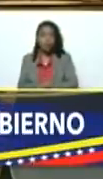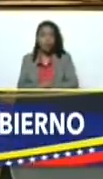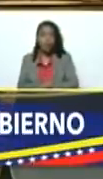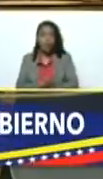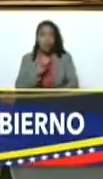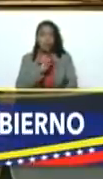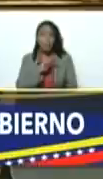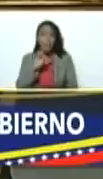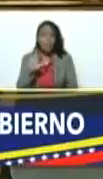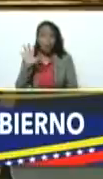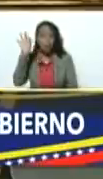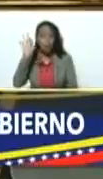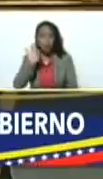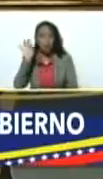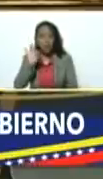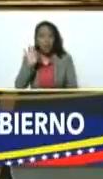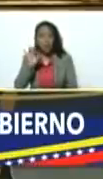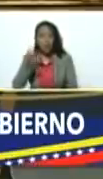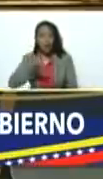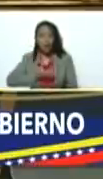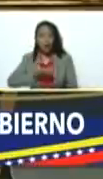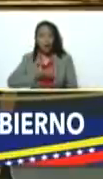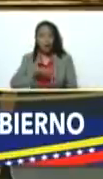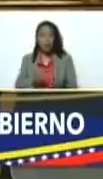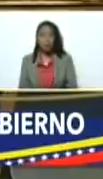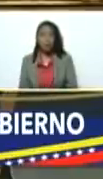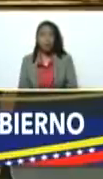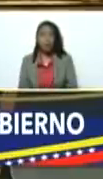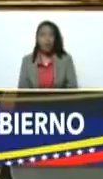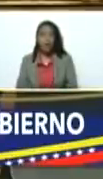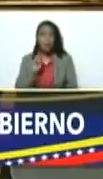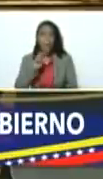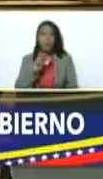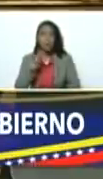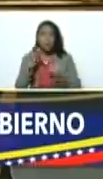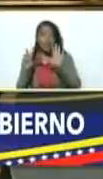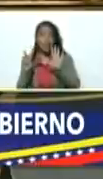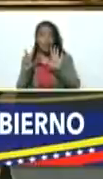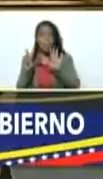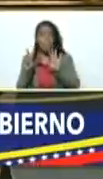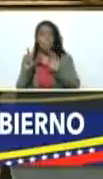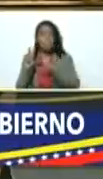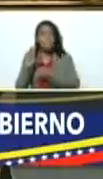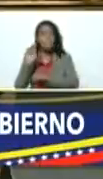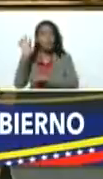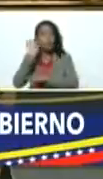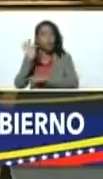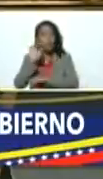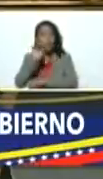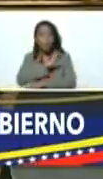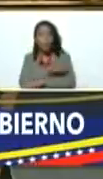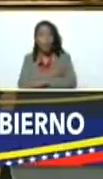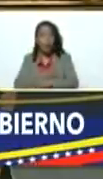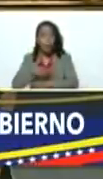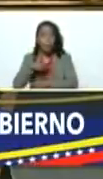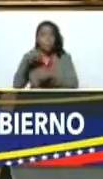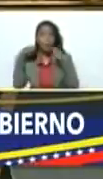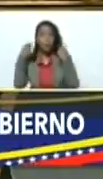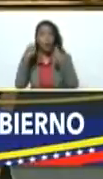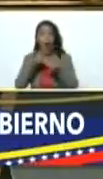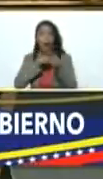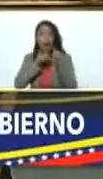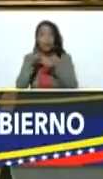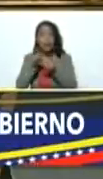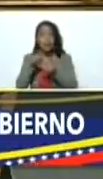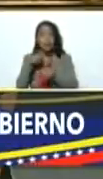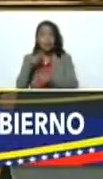25% para las alcaldías el 27% para el poder popular así irán los